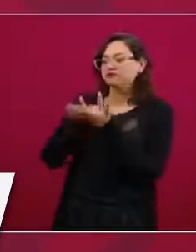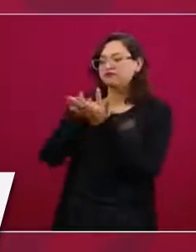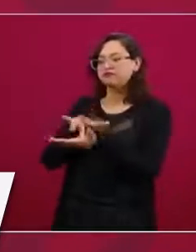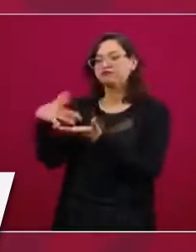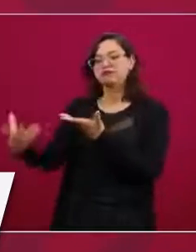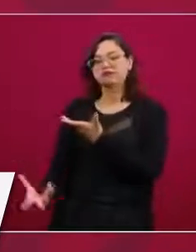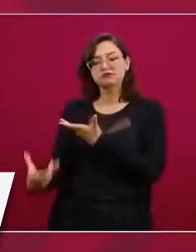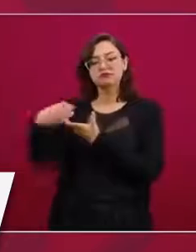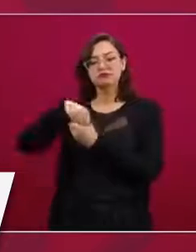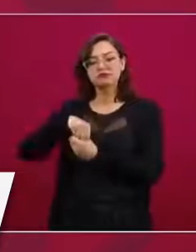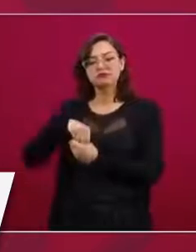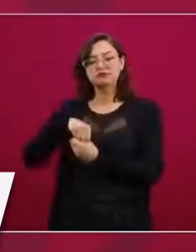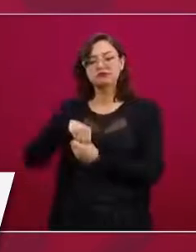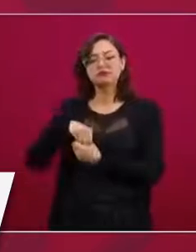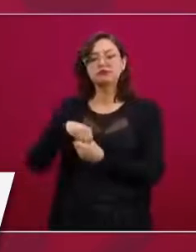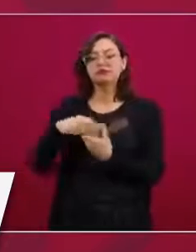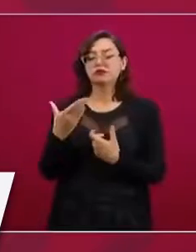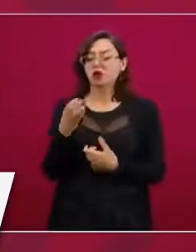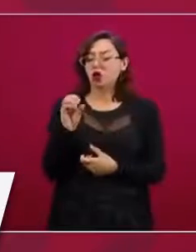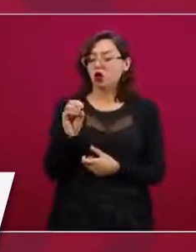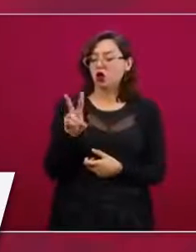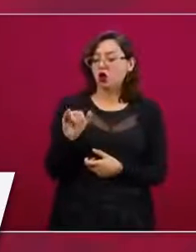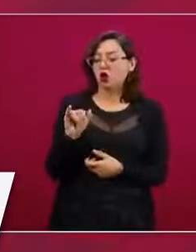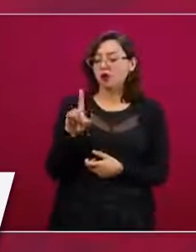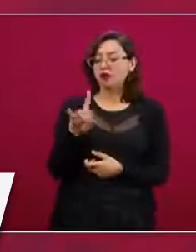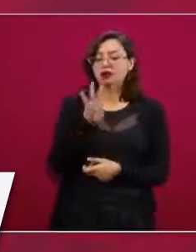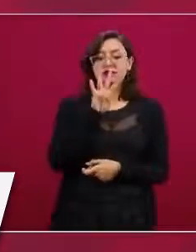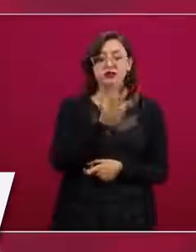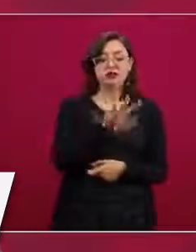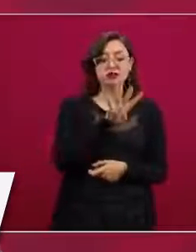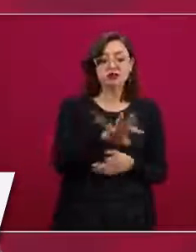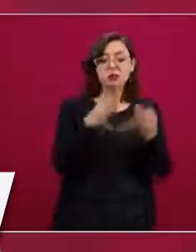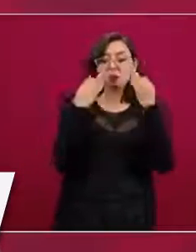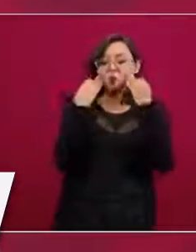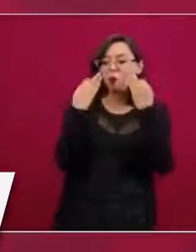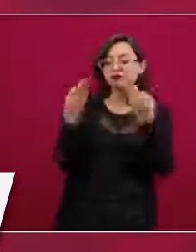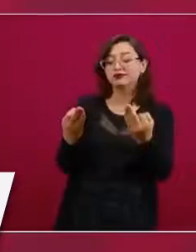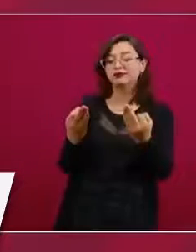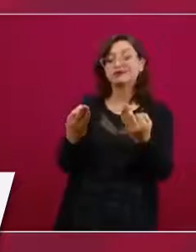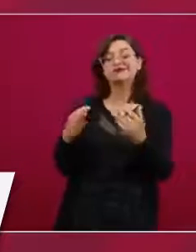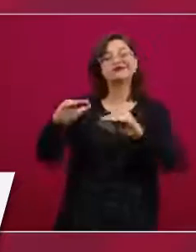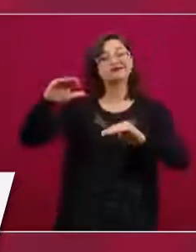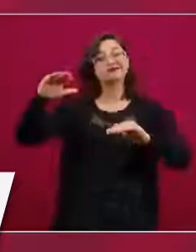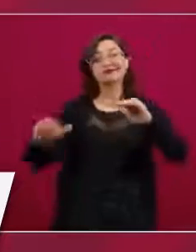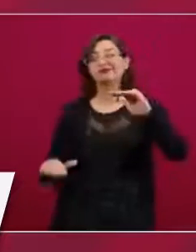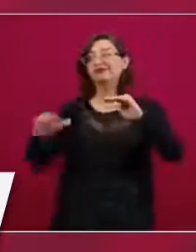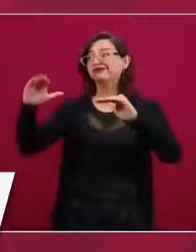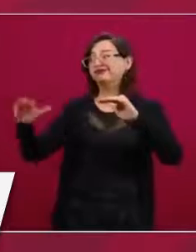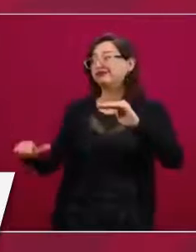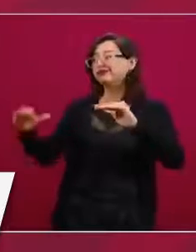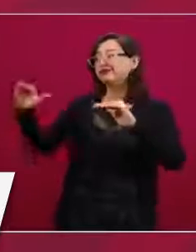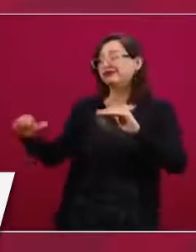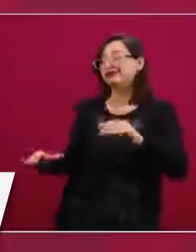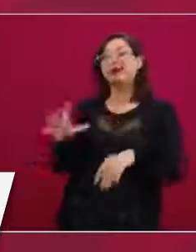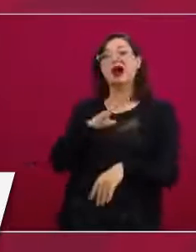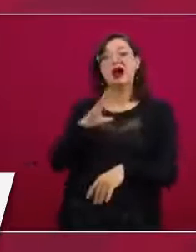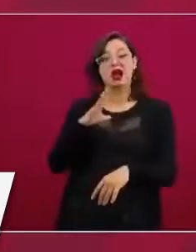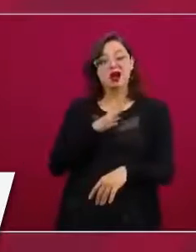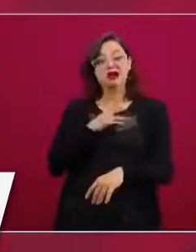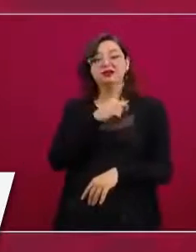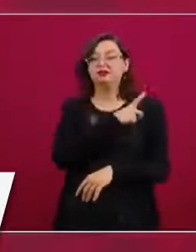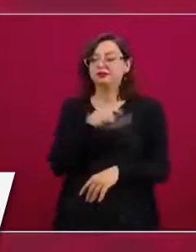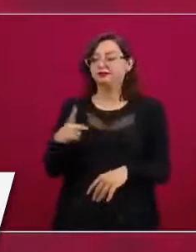Si algo hace el COVID-19 es evidenciar las desigualdades que queremos desterrar. Segundo,